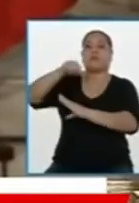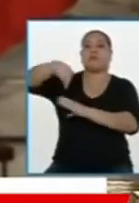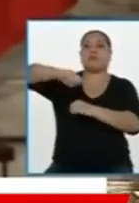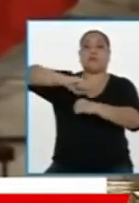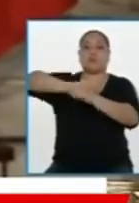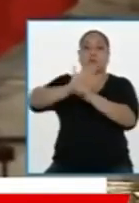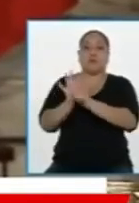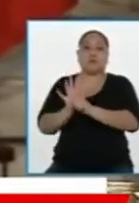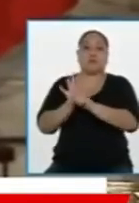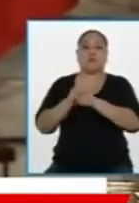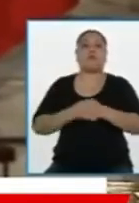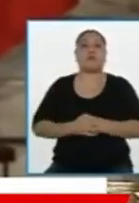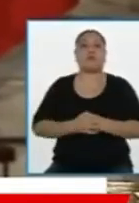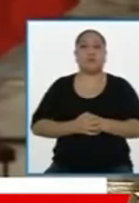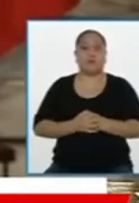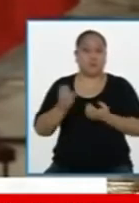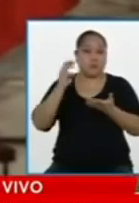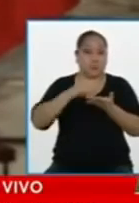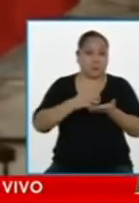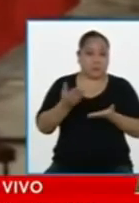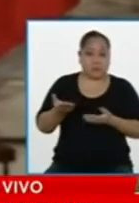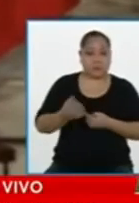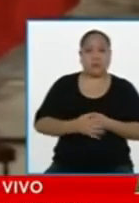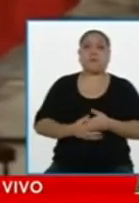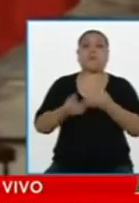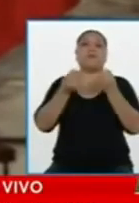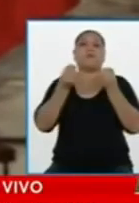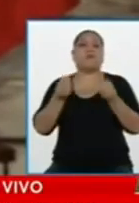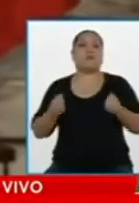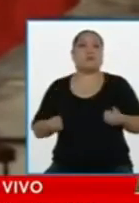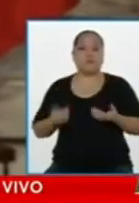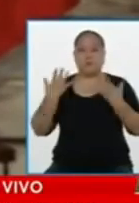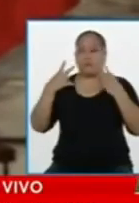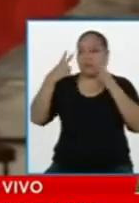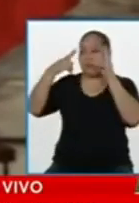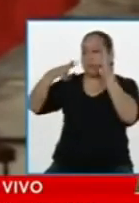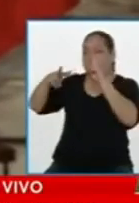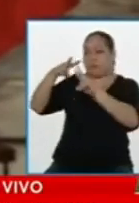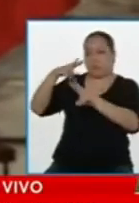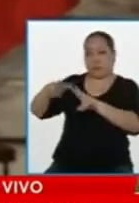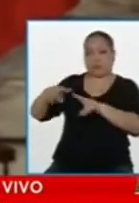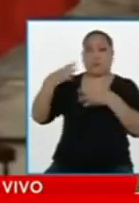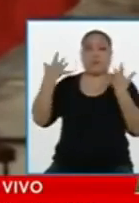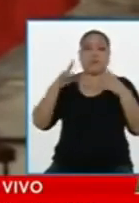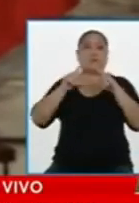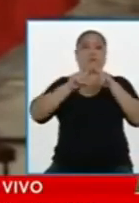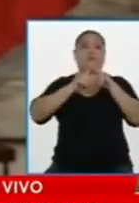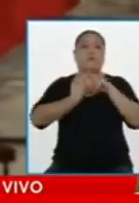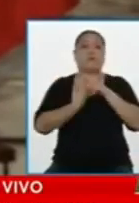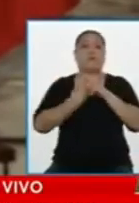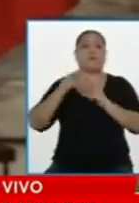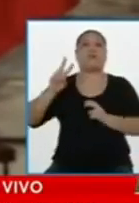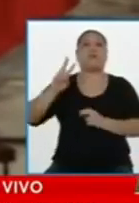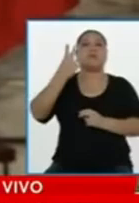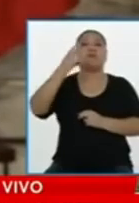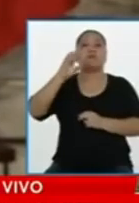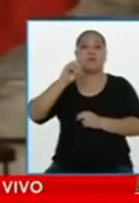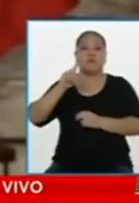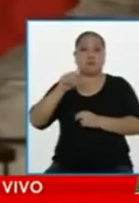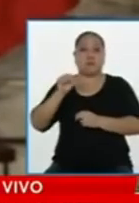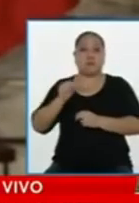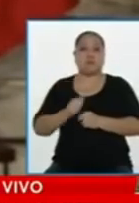Pero terminado su exposición se olvidó denunciar las medidas.